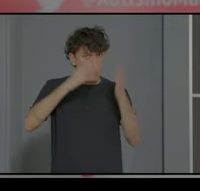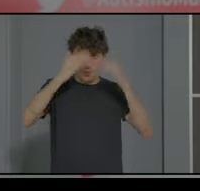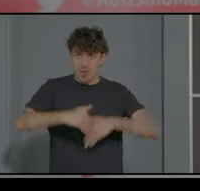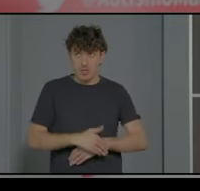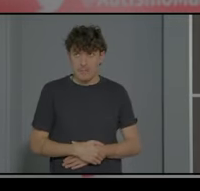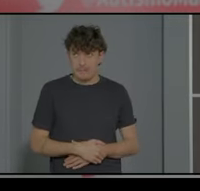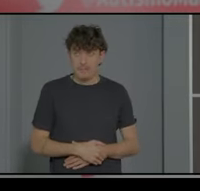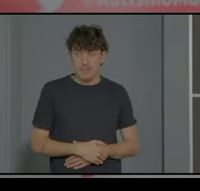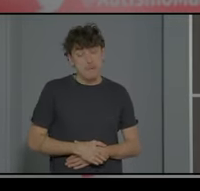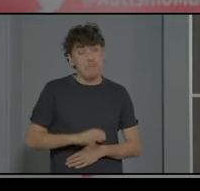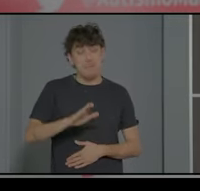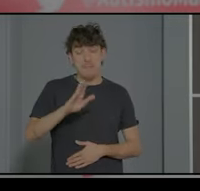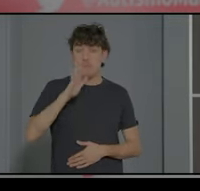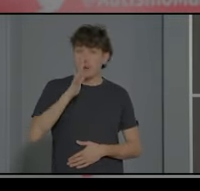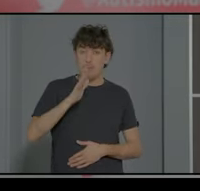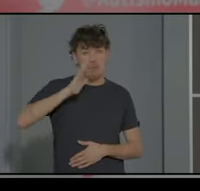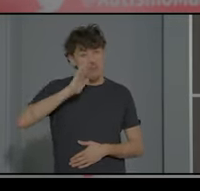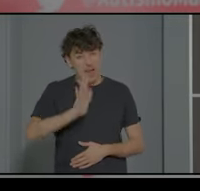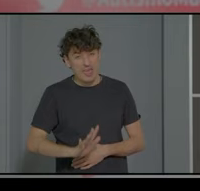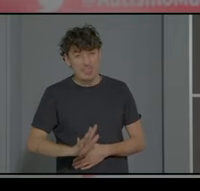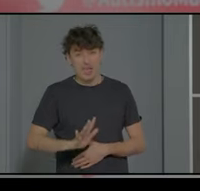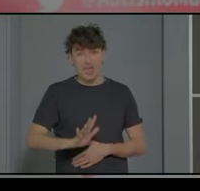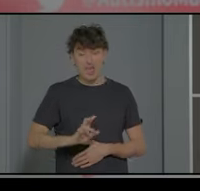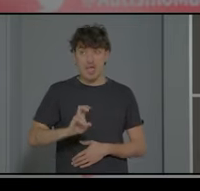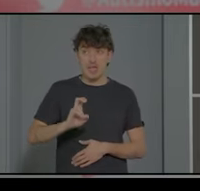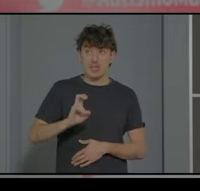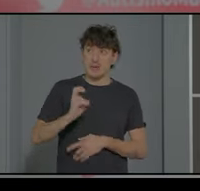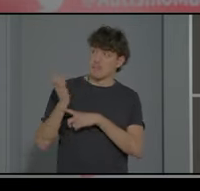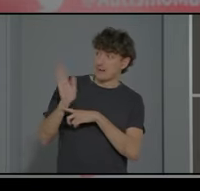duda. Pero por eso parece que es mucho más ajustado esta otra presentación